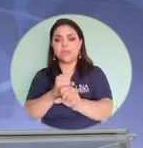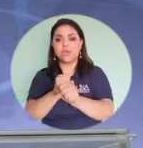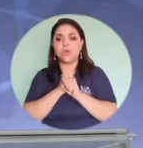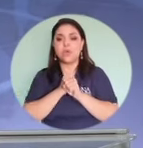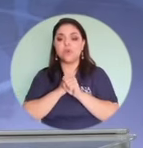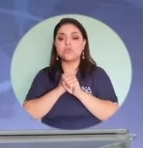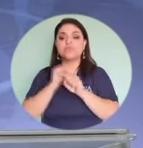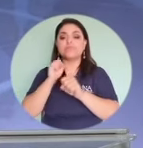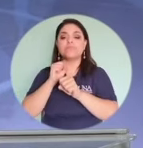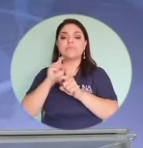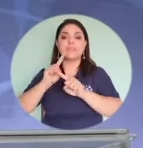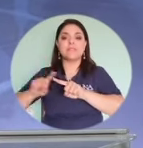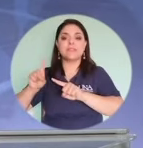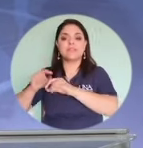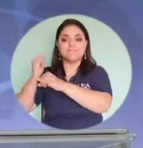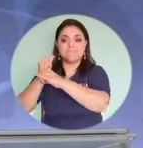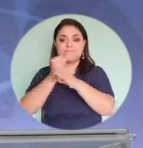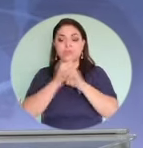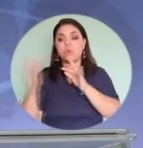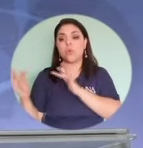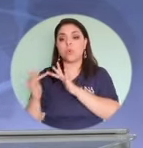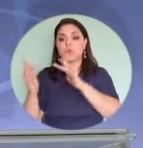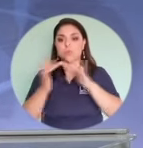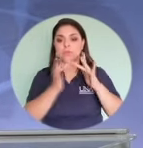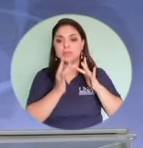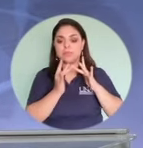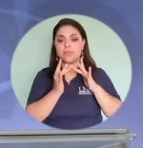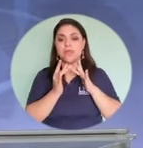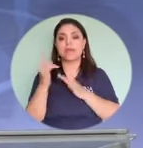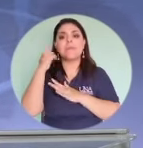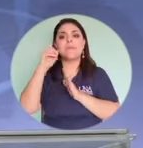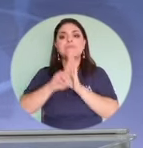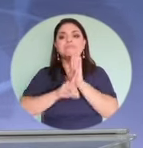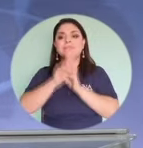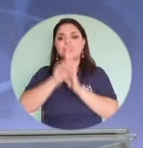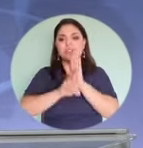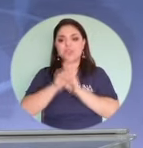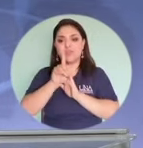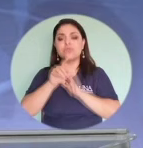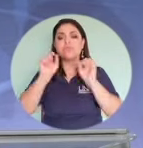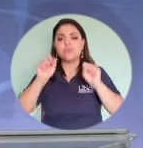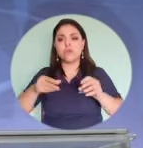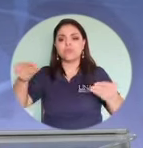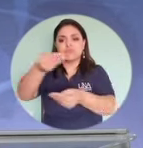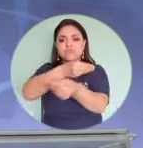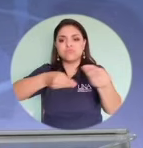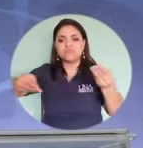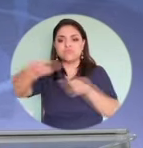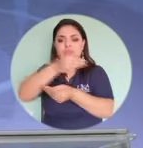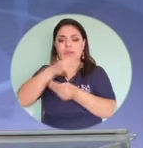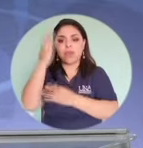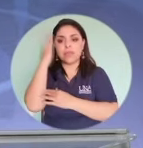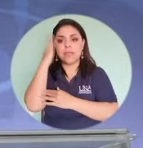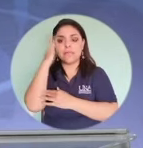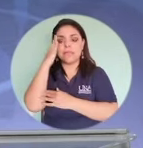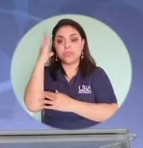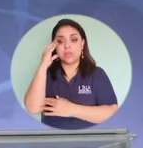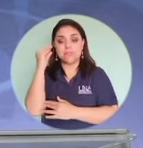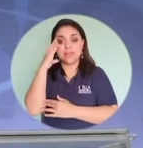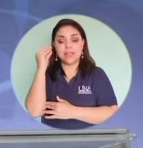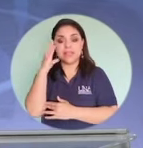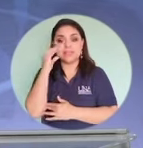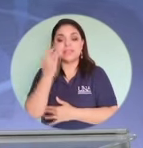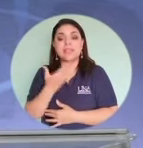sociedades interconectadas y desarrollo, precisamente para ir generando ese intercambio de conocimiento y de experiencias que